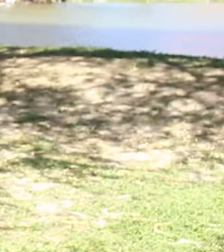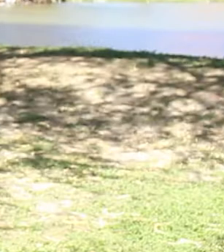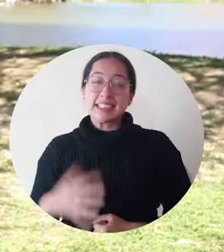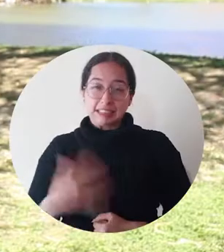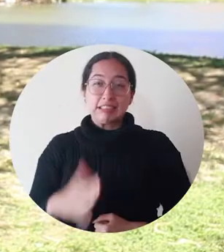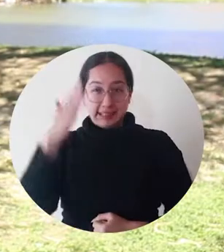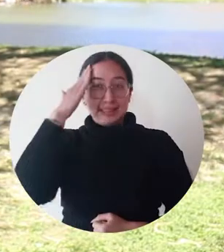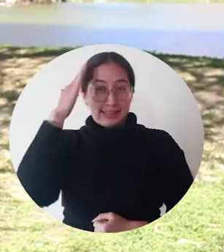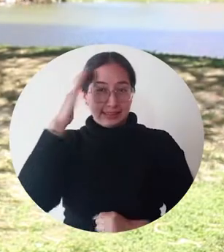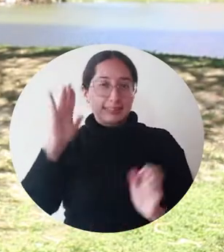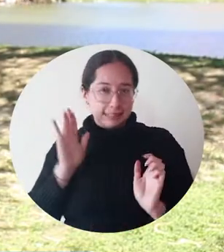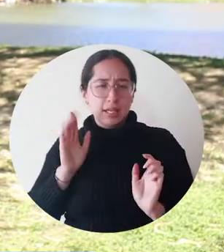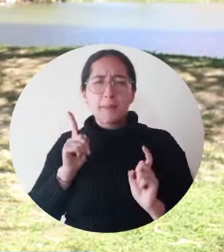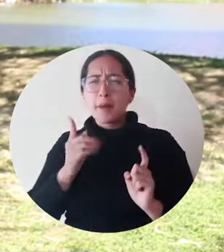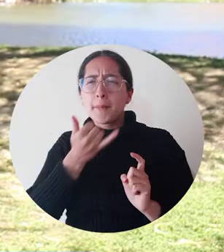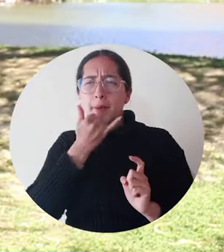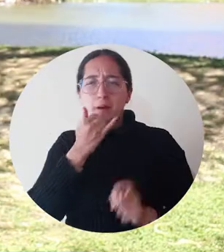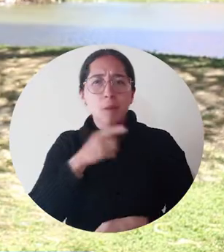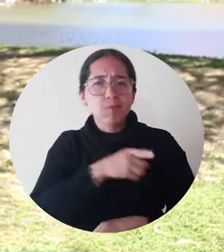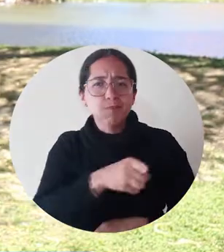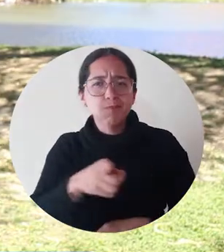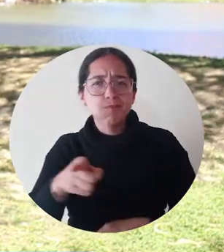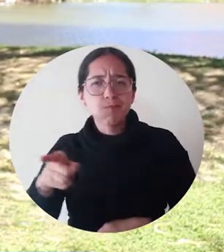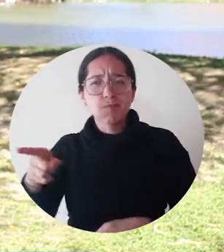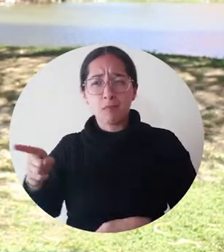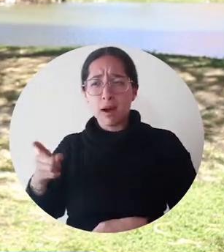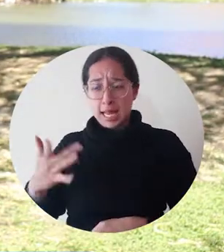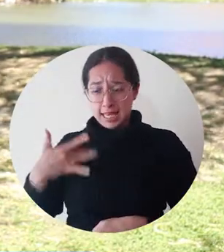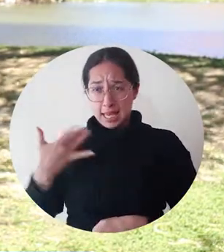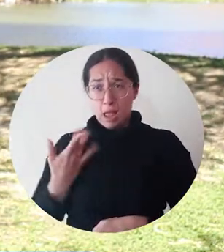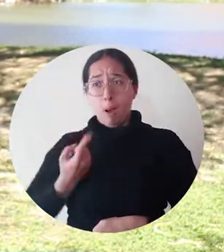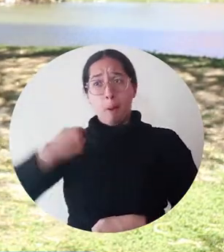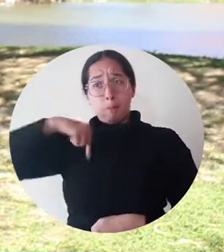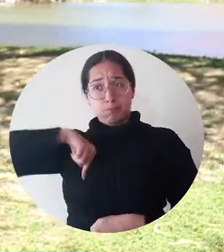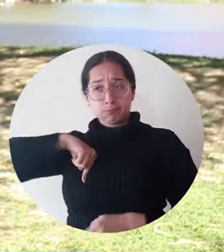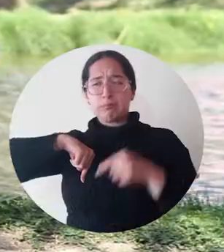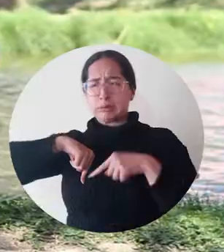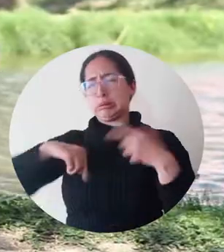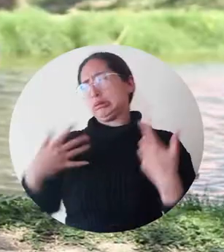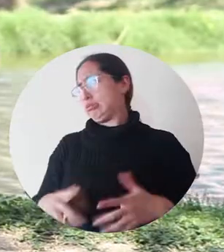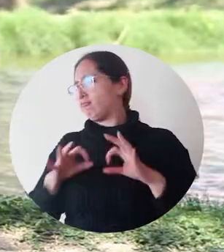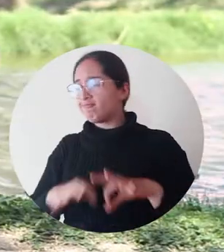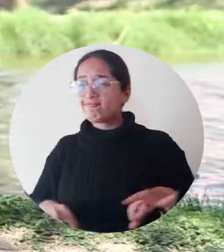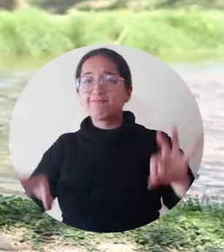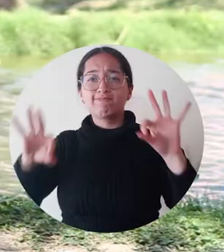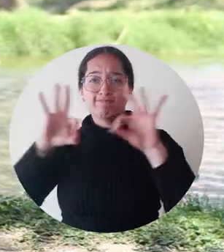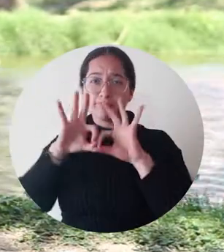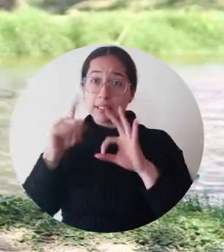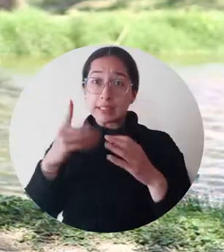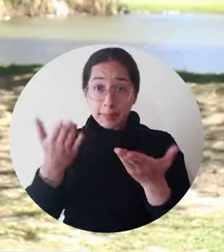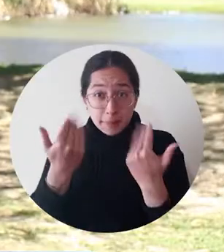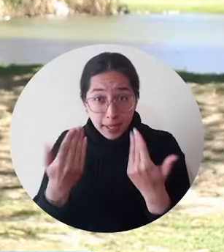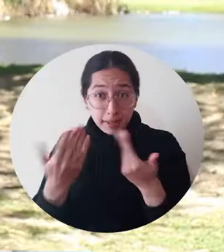Sé que a veces parece que no, pero lo que sienten es realmente importante. Así que siempre es bueno